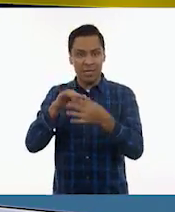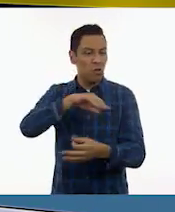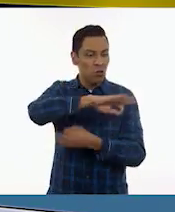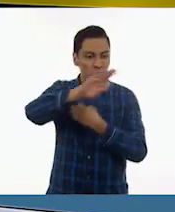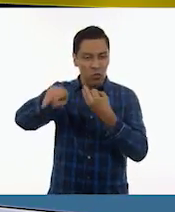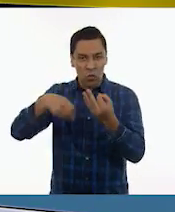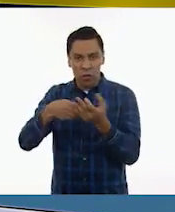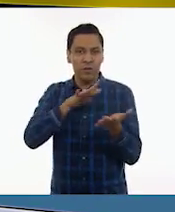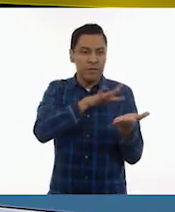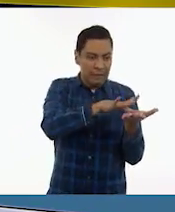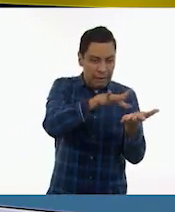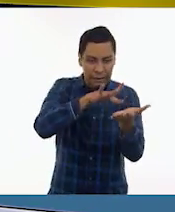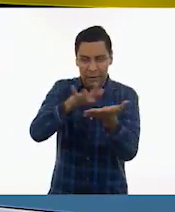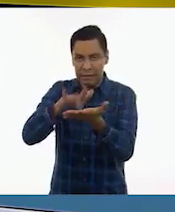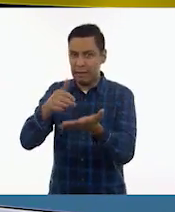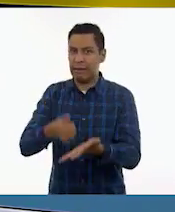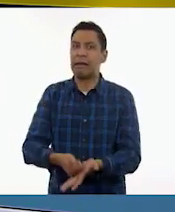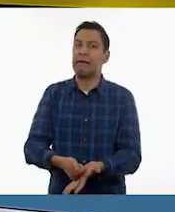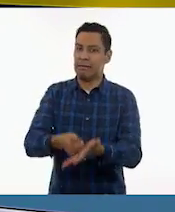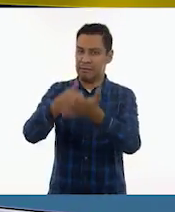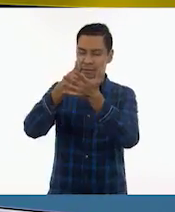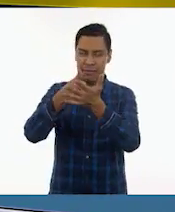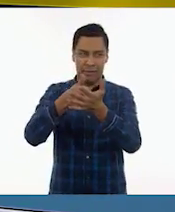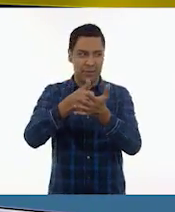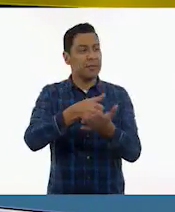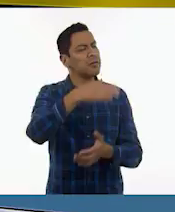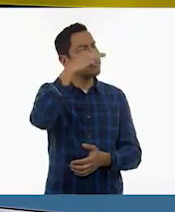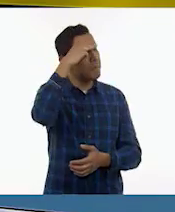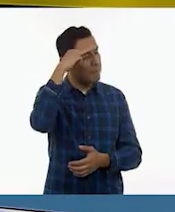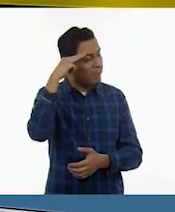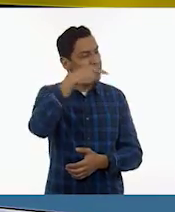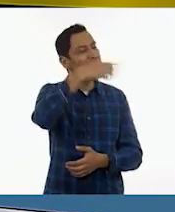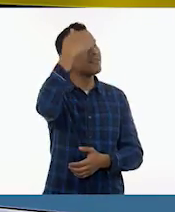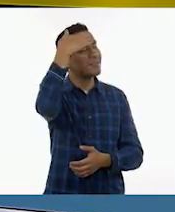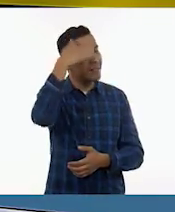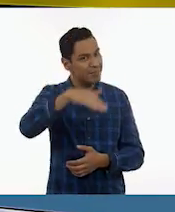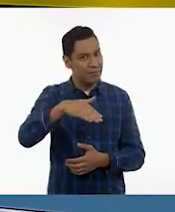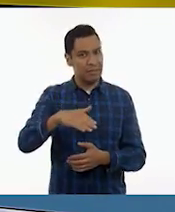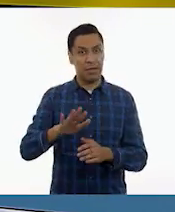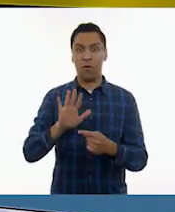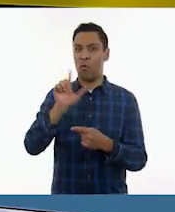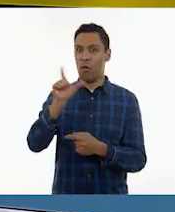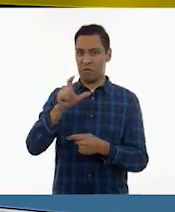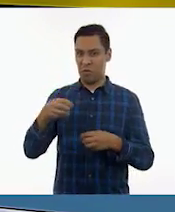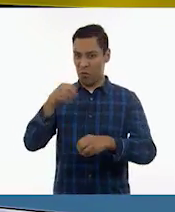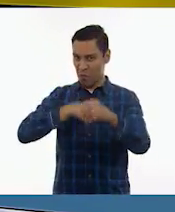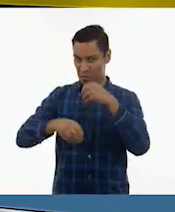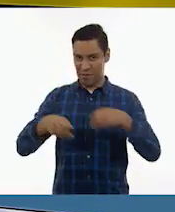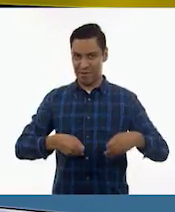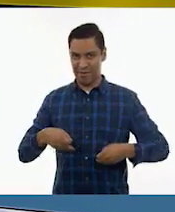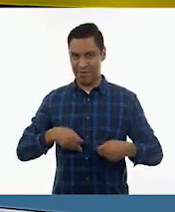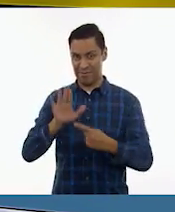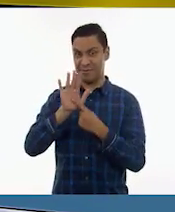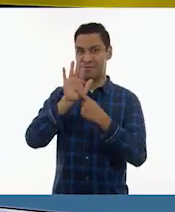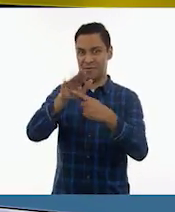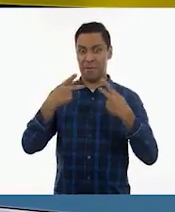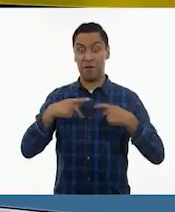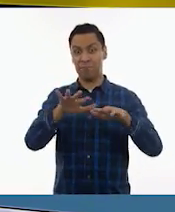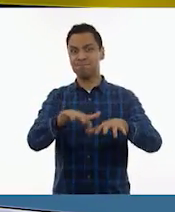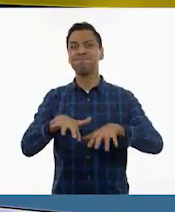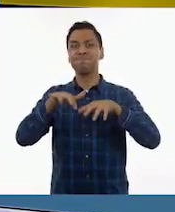importante, porque pues ya sabemos, María, ¿verdad? La presentación ante público no es cualquier cosa. No. Siempre, siempre, siempre